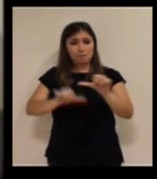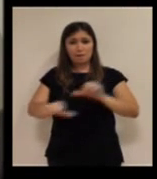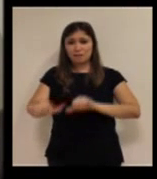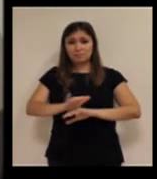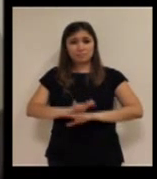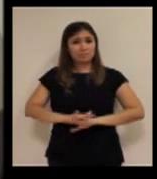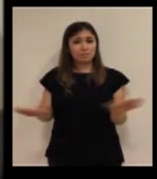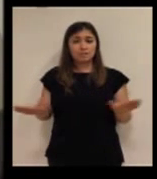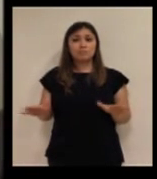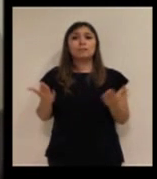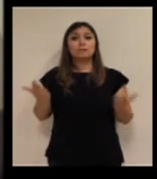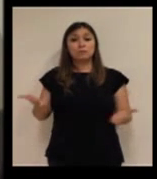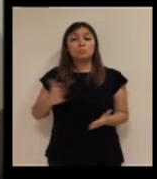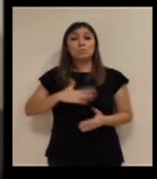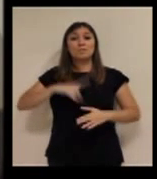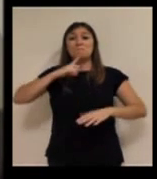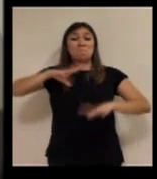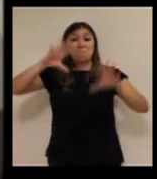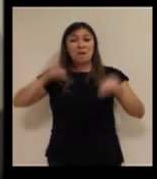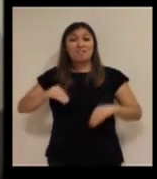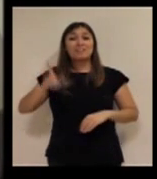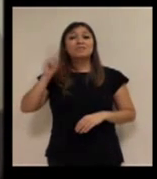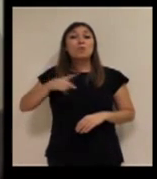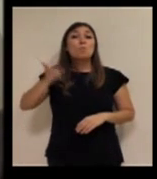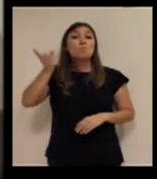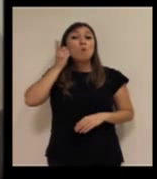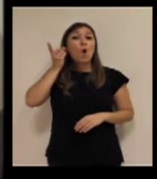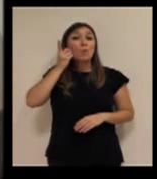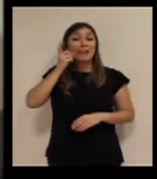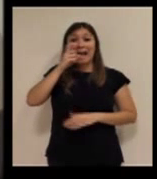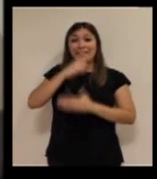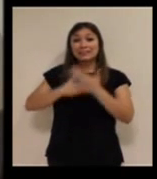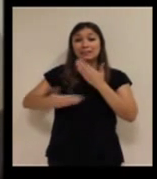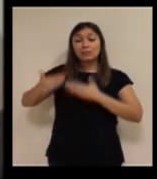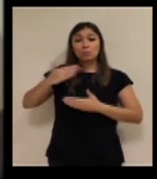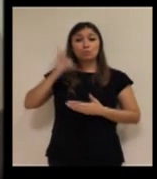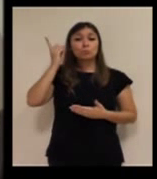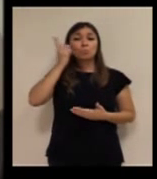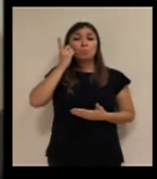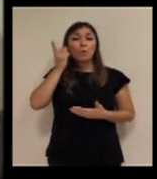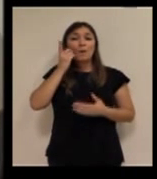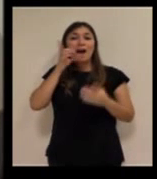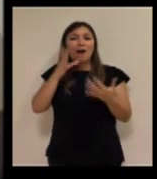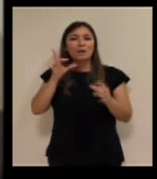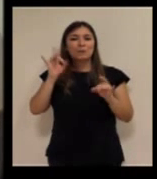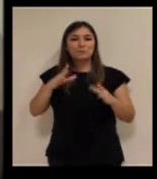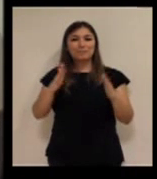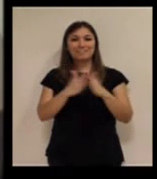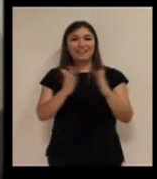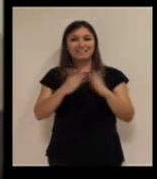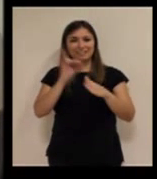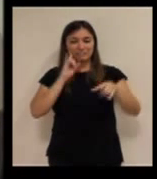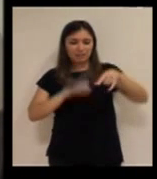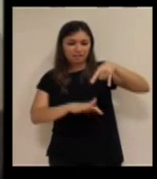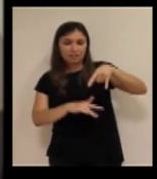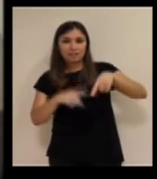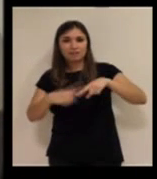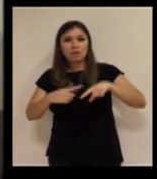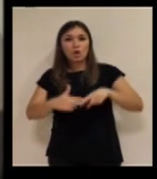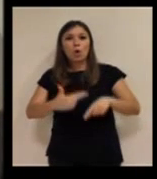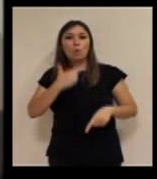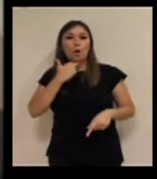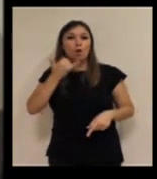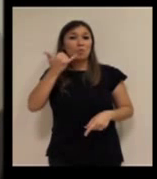posiblemente lo que se lleve es la telefonía de toda la vida, telefonía móvil, sobre terminales similares a los terminales domiciliarios de ahora. Es decir,